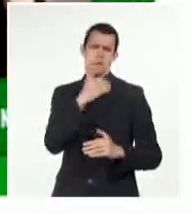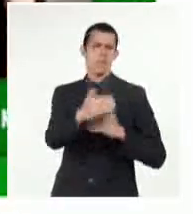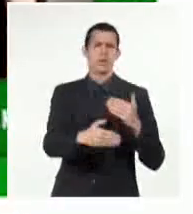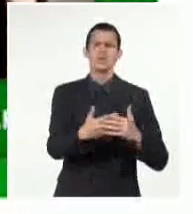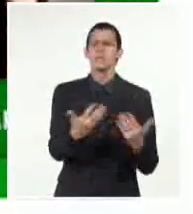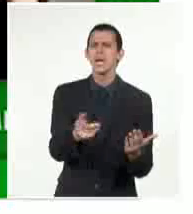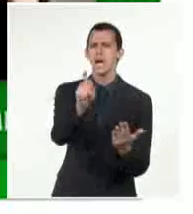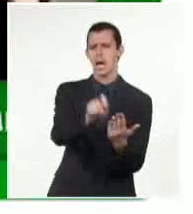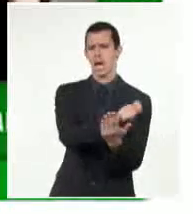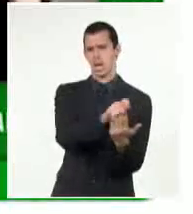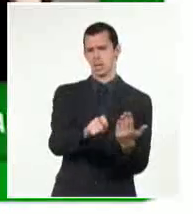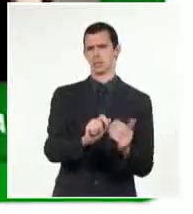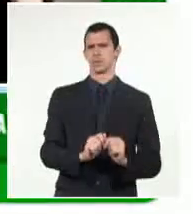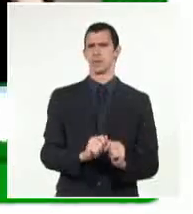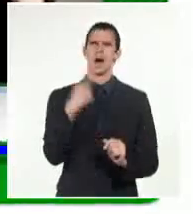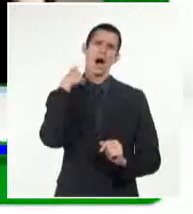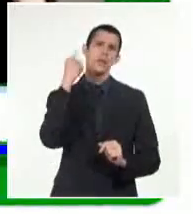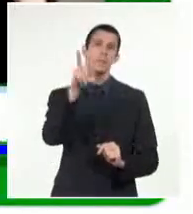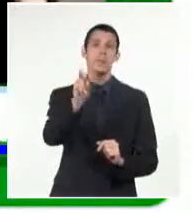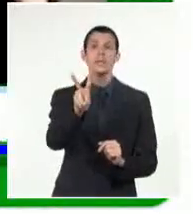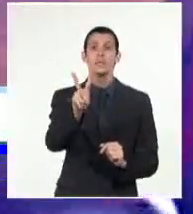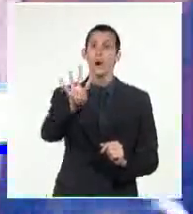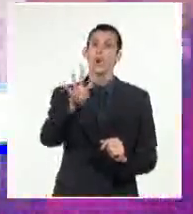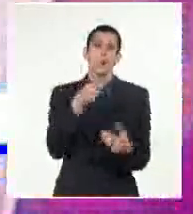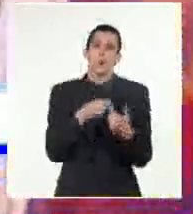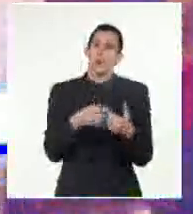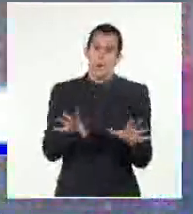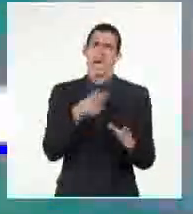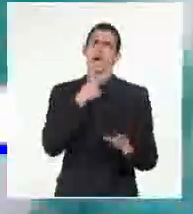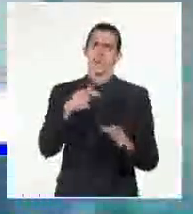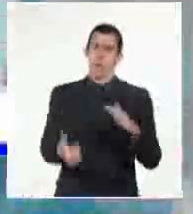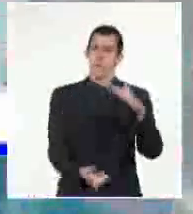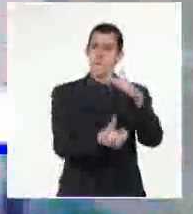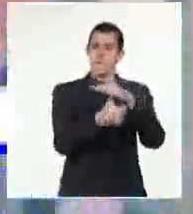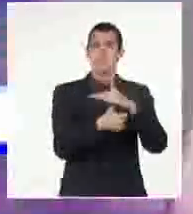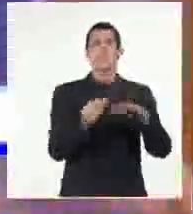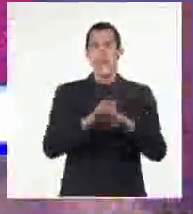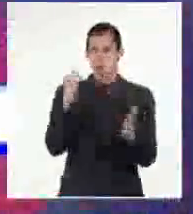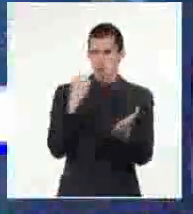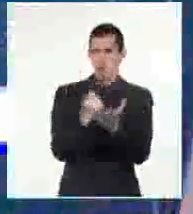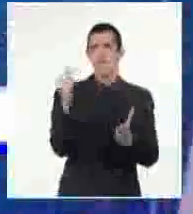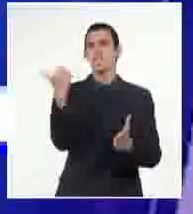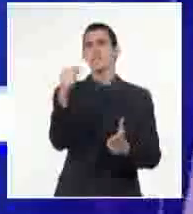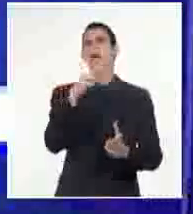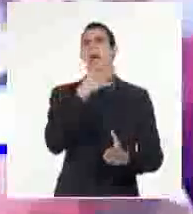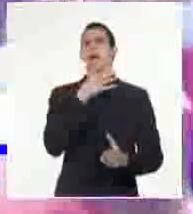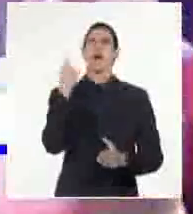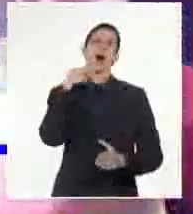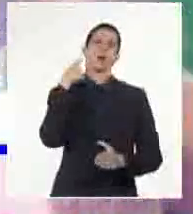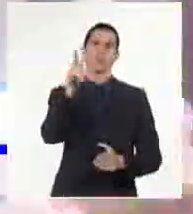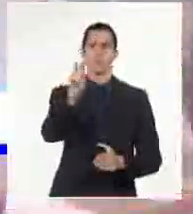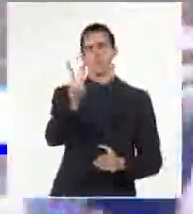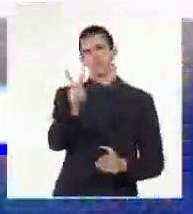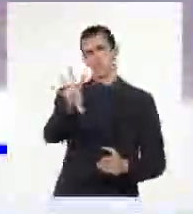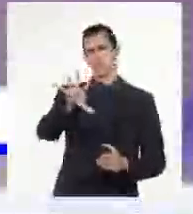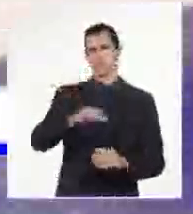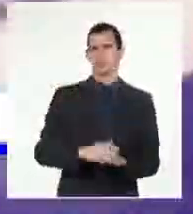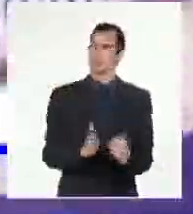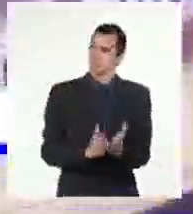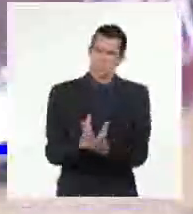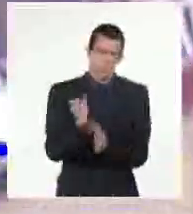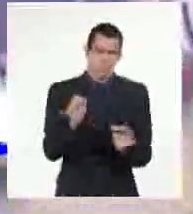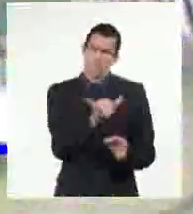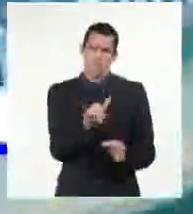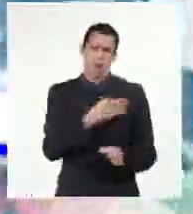mandatario recalcó que el presidente que se elija en Venezuela se juramentará el 10 de enero de 2025 y seguirá el curso del país en paz,